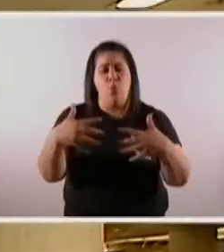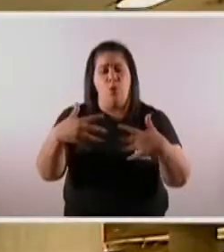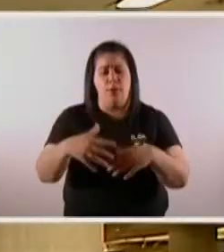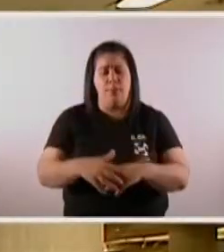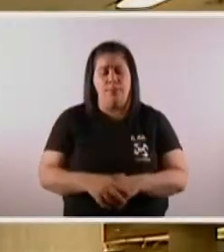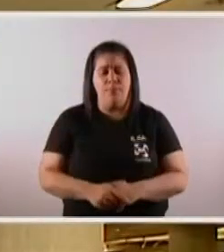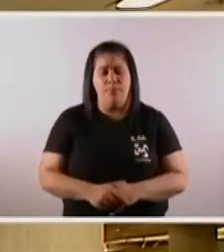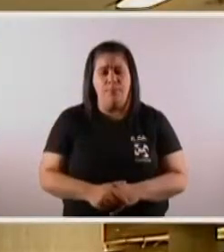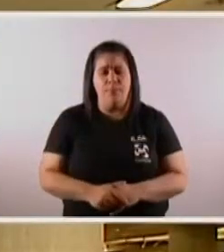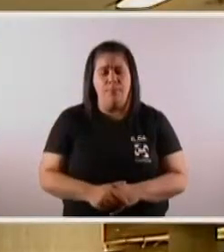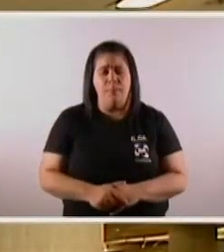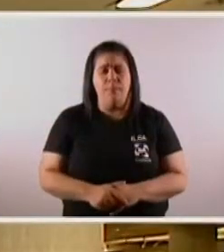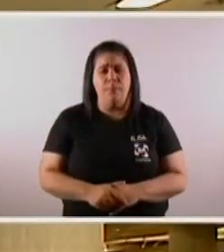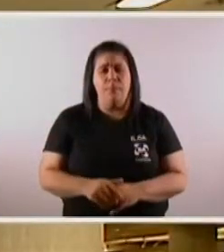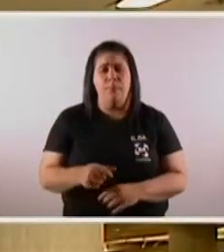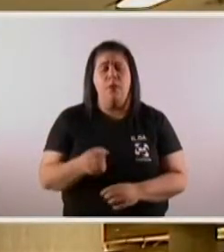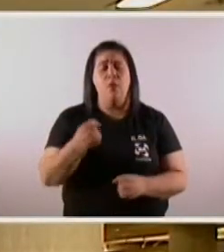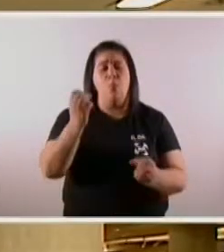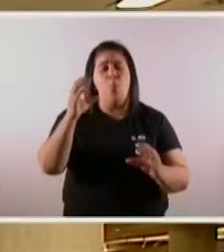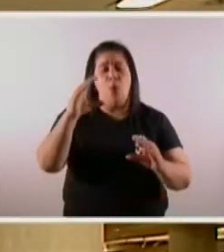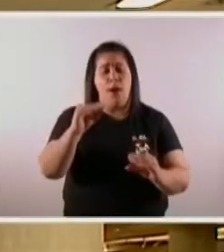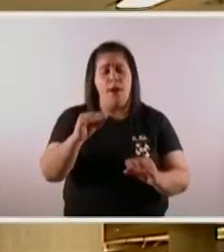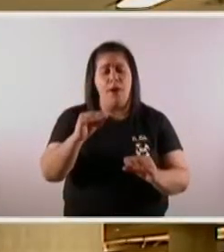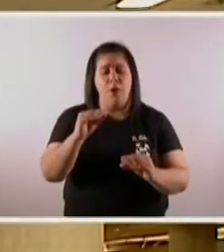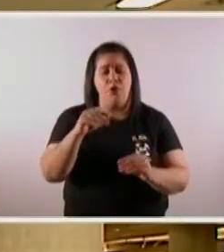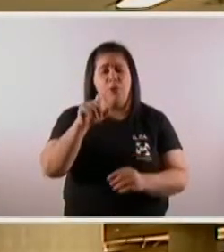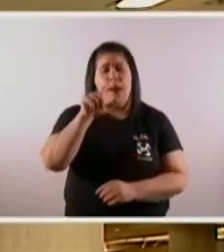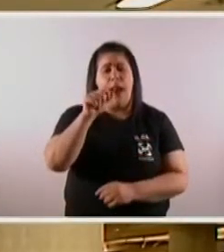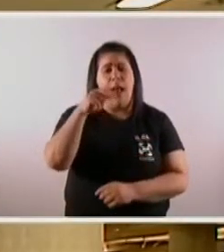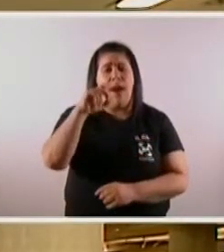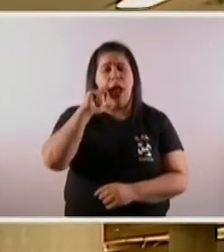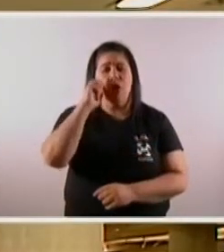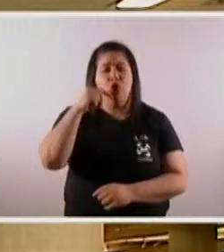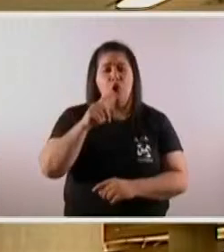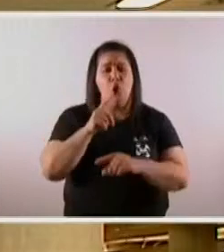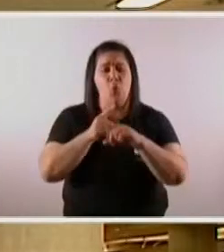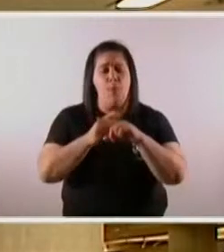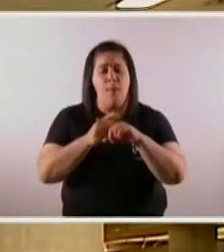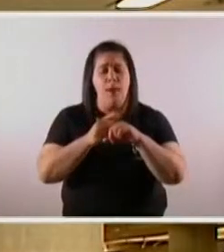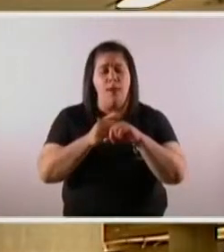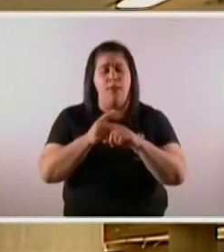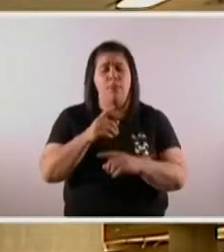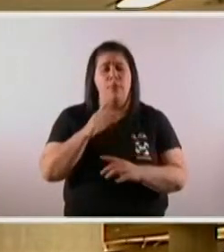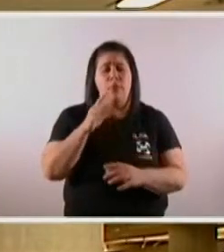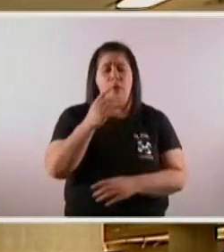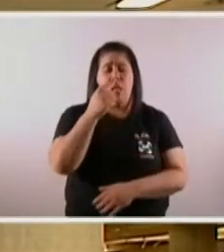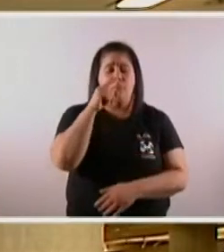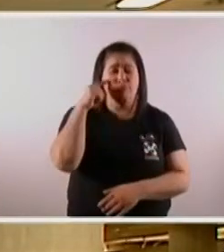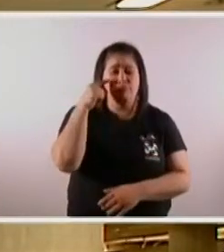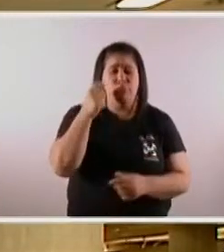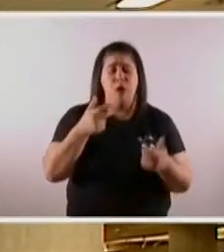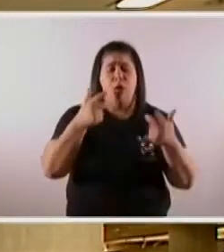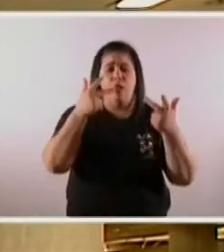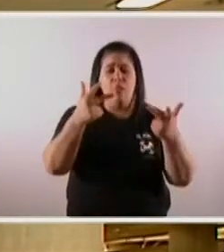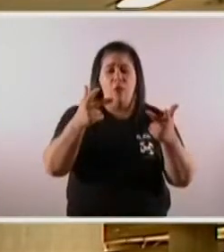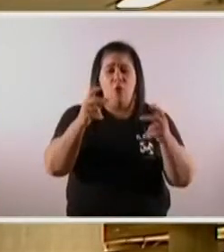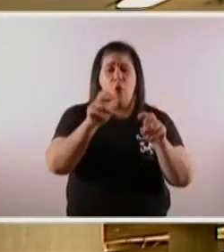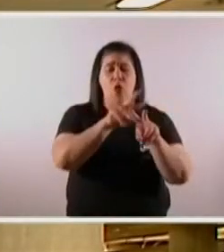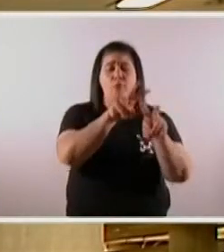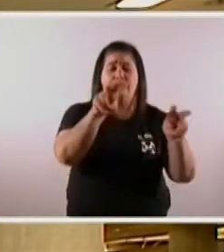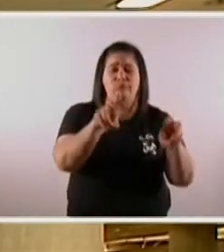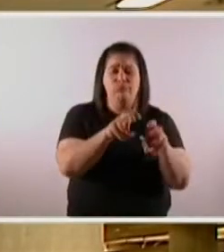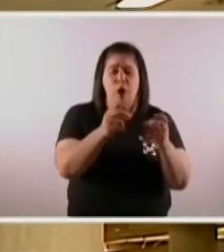Horacio, aquí Jerónimo Mura para La Nación Más. En su momento, cuando el Presidente hizo el anuncio del decreto del recorte de